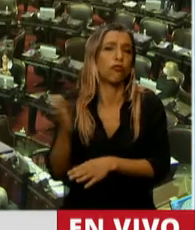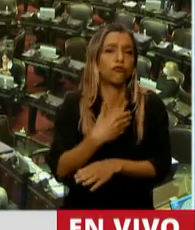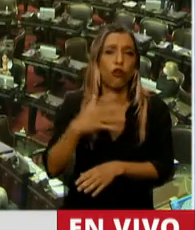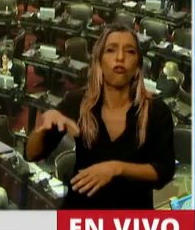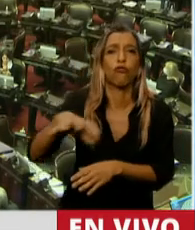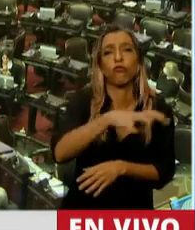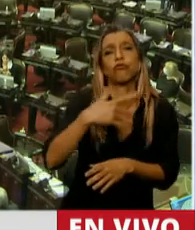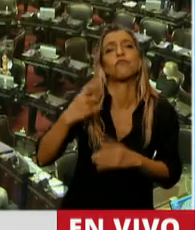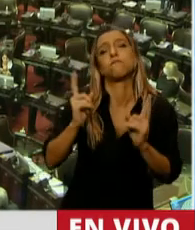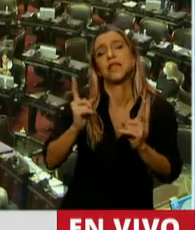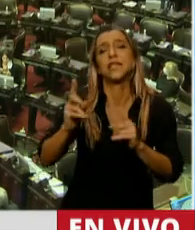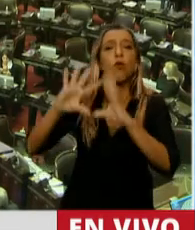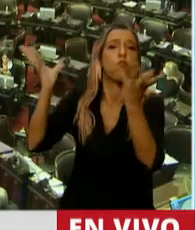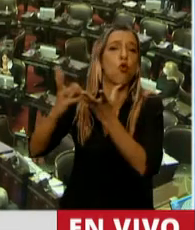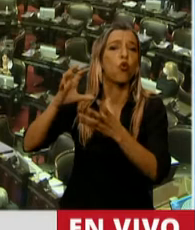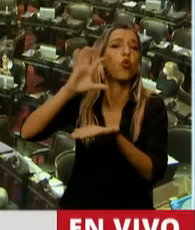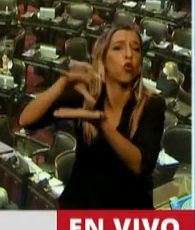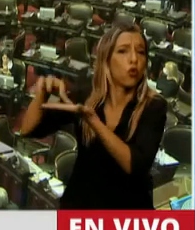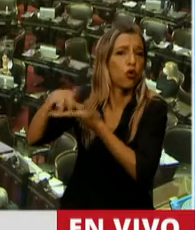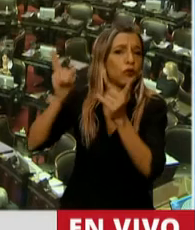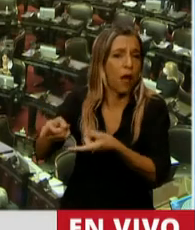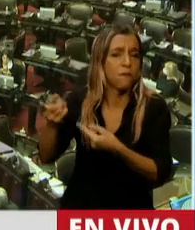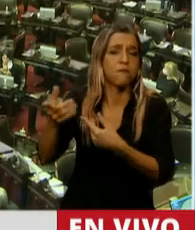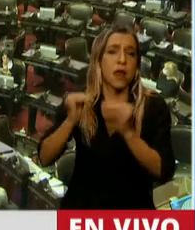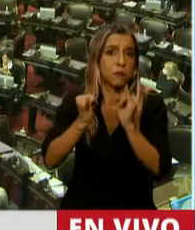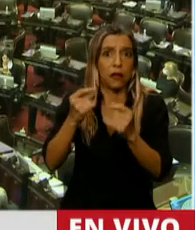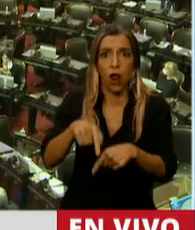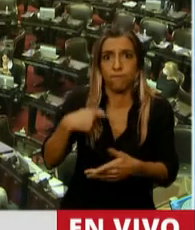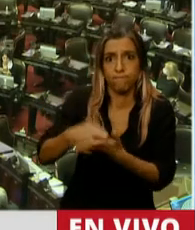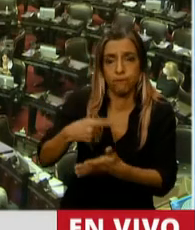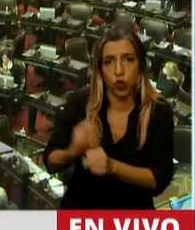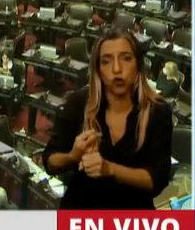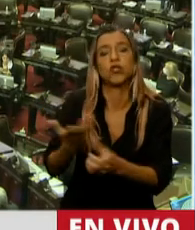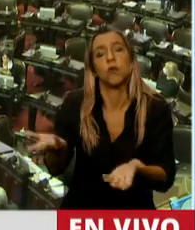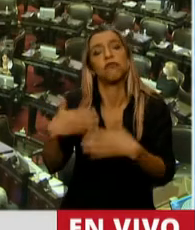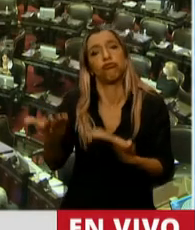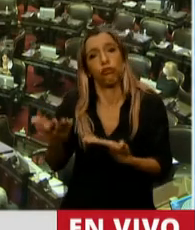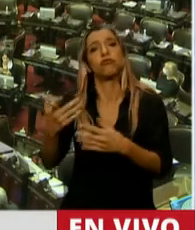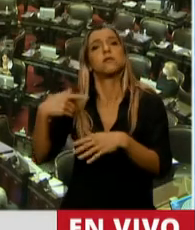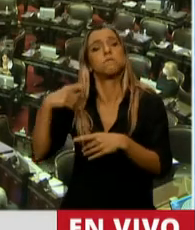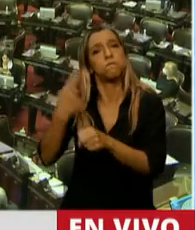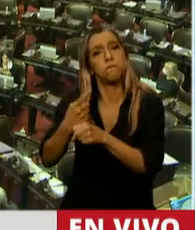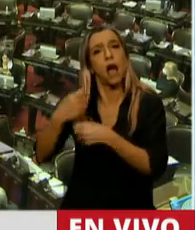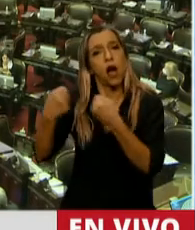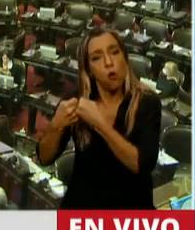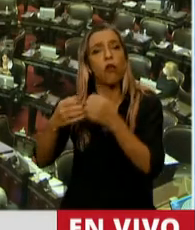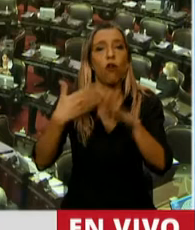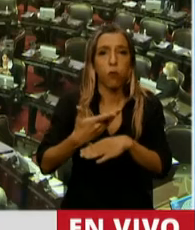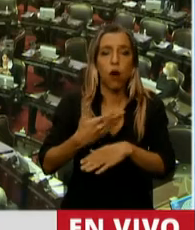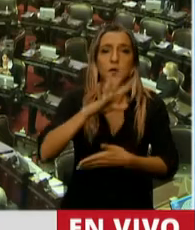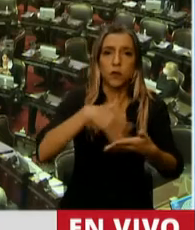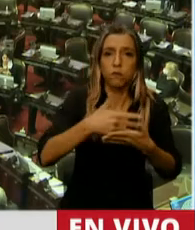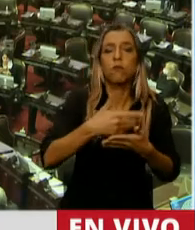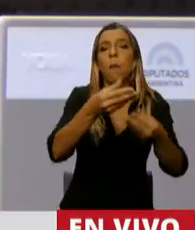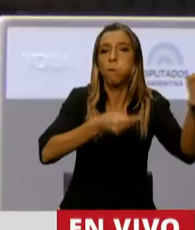organismos internacionales. O sea que por eso tenemos un presupuesto, además de ser la fecha que tiene que ser elevado. ¿Qué es un presupuesto? Los lineamientos